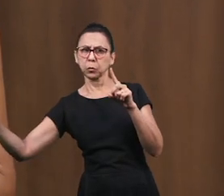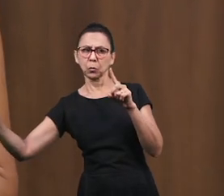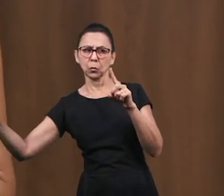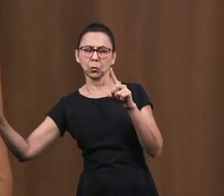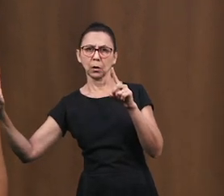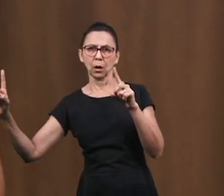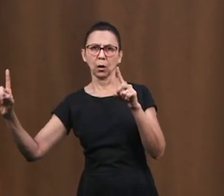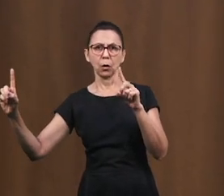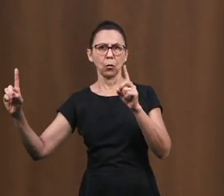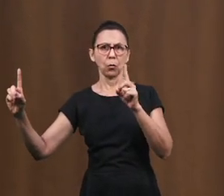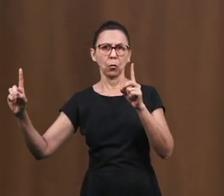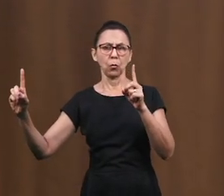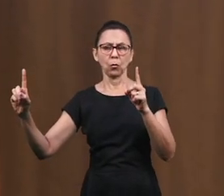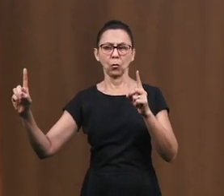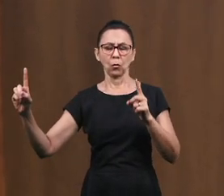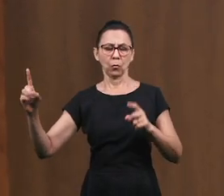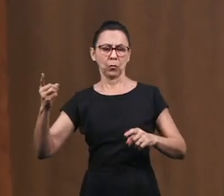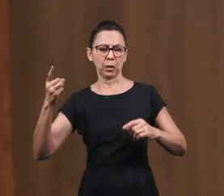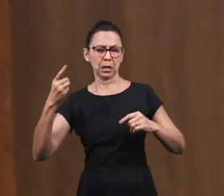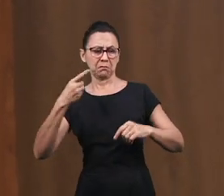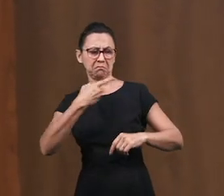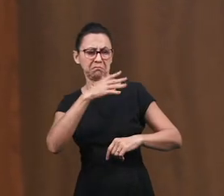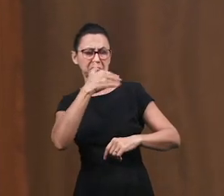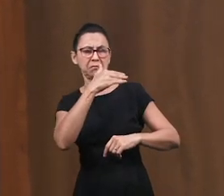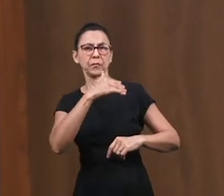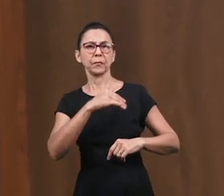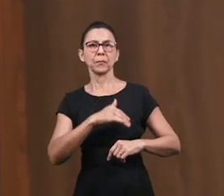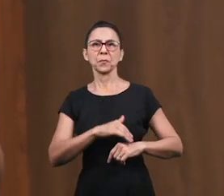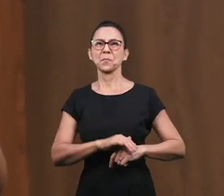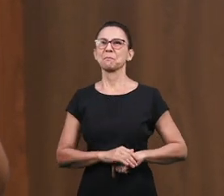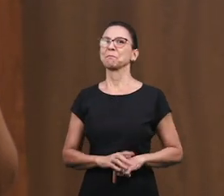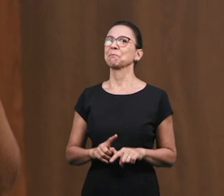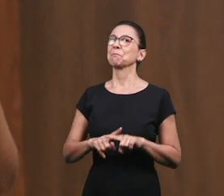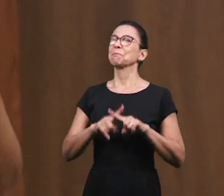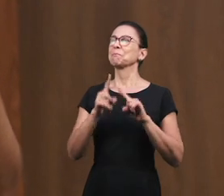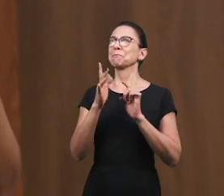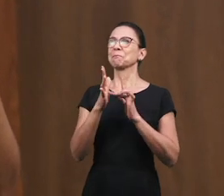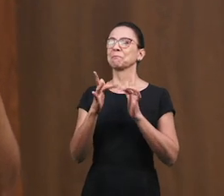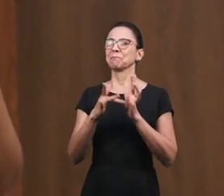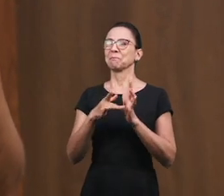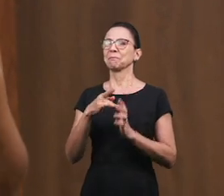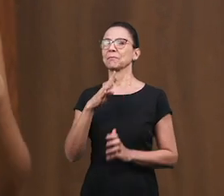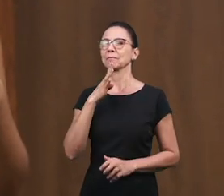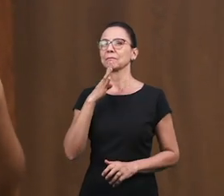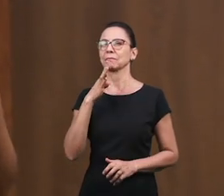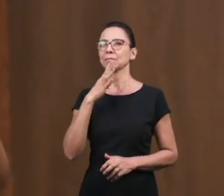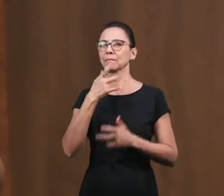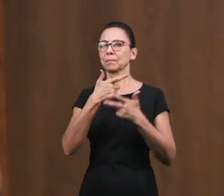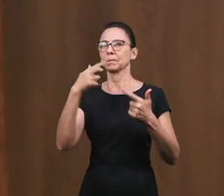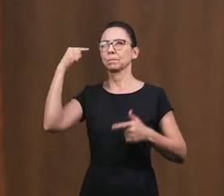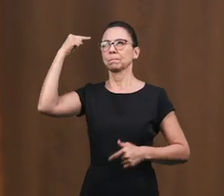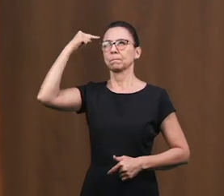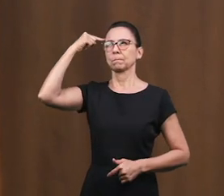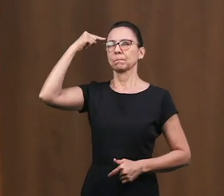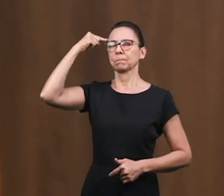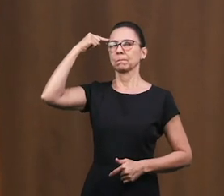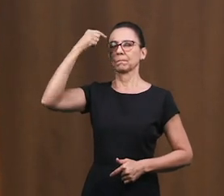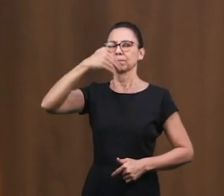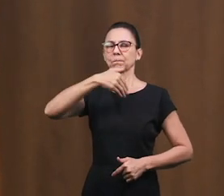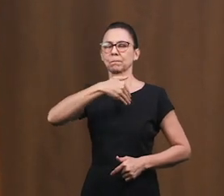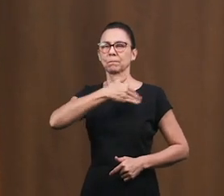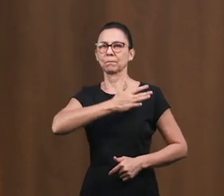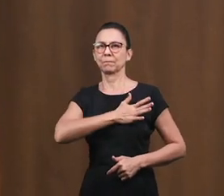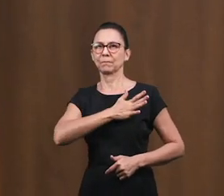Que conoce nuestros pensamientos Conoce nuestro corazón Sabía lo que Simón estaba